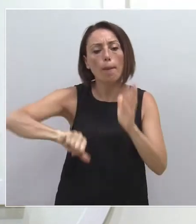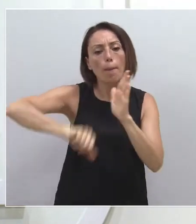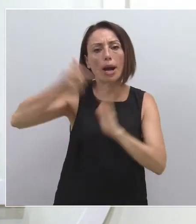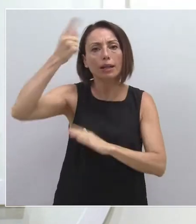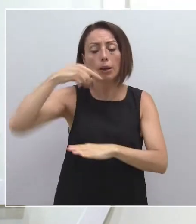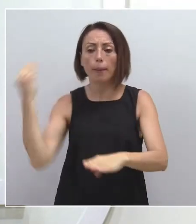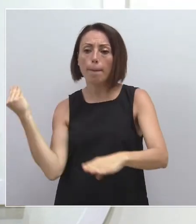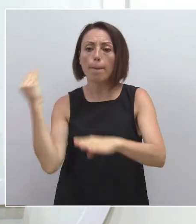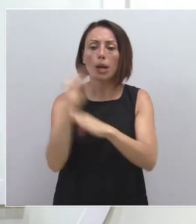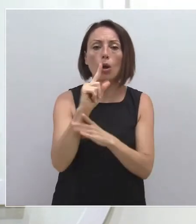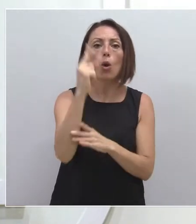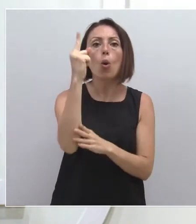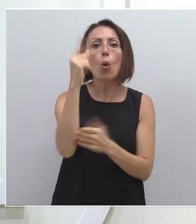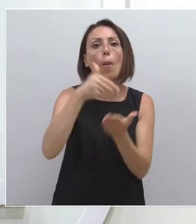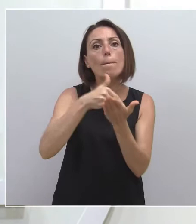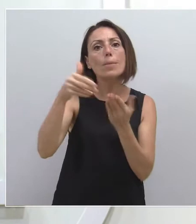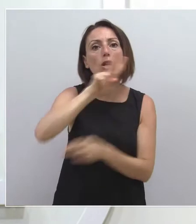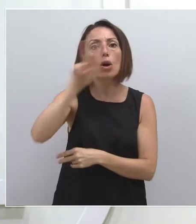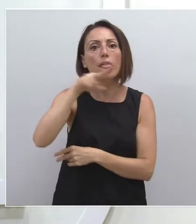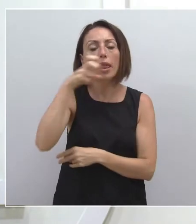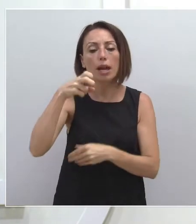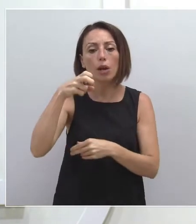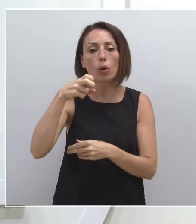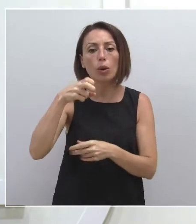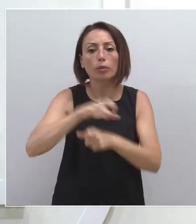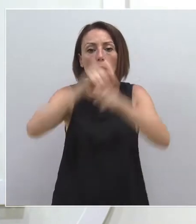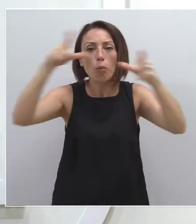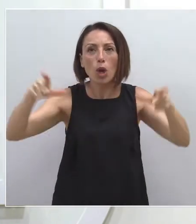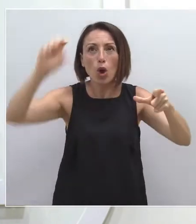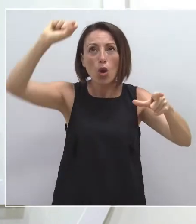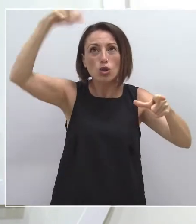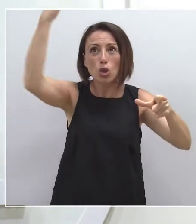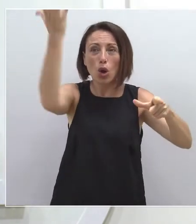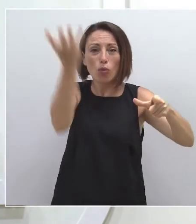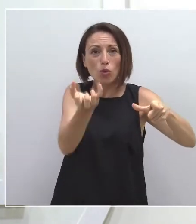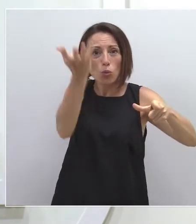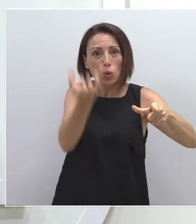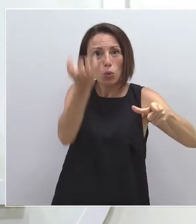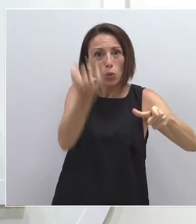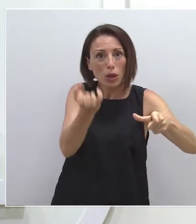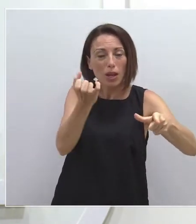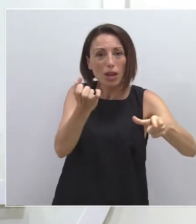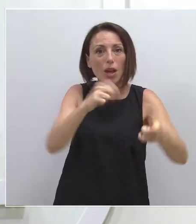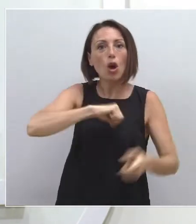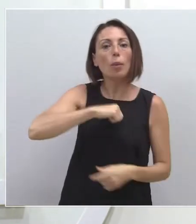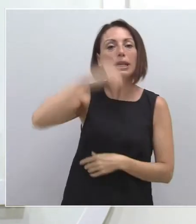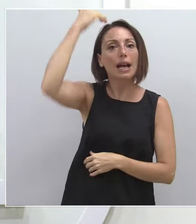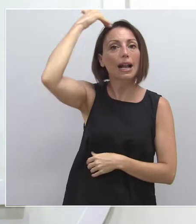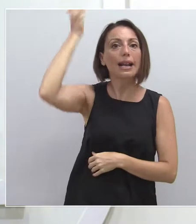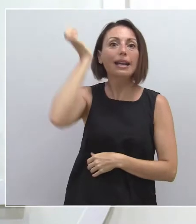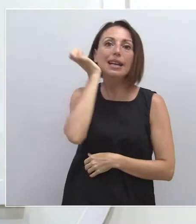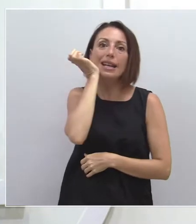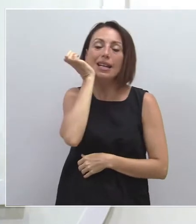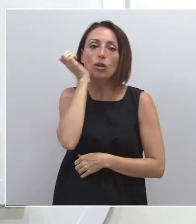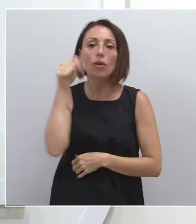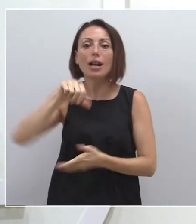destinar casi un millón de euros para instalar placas fotovoltaicas en los hospitales Reina Sofía y el comarcal del